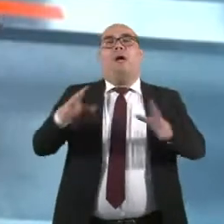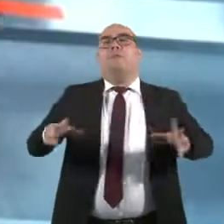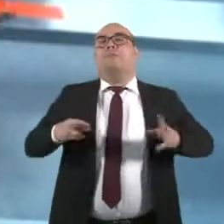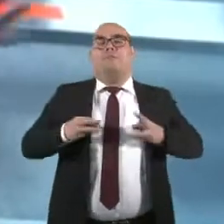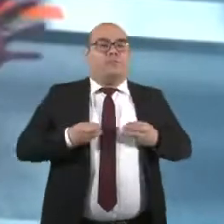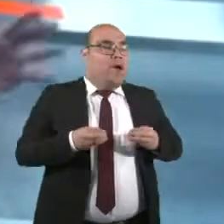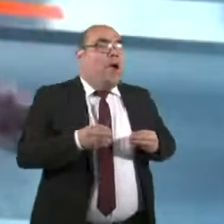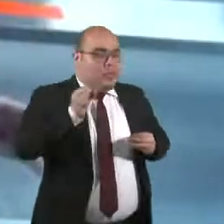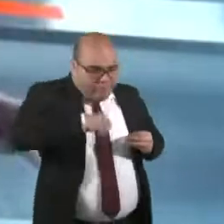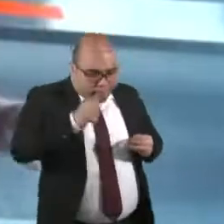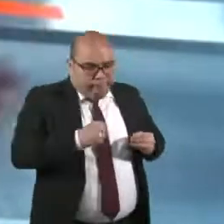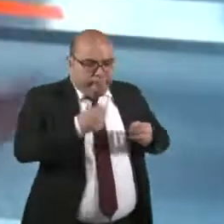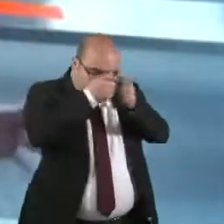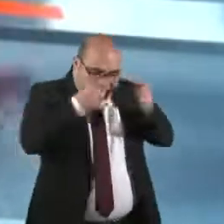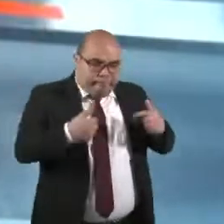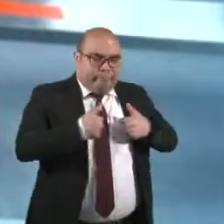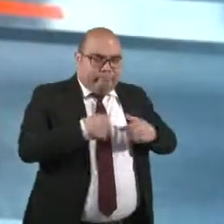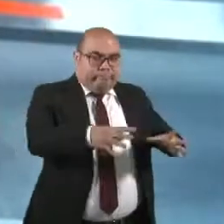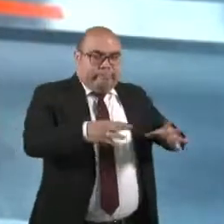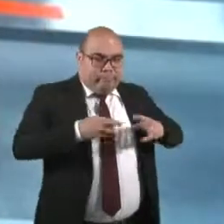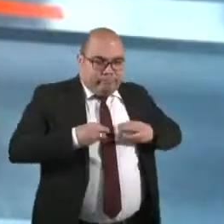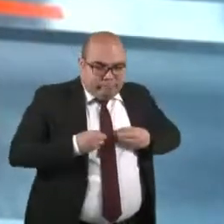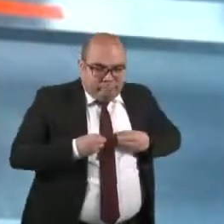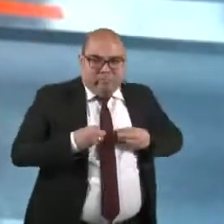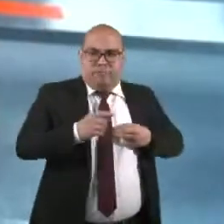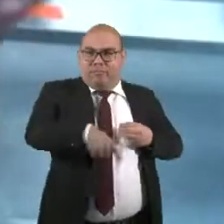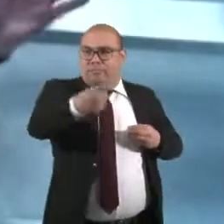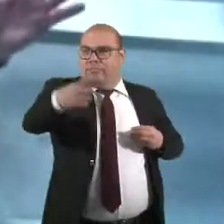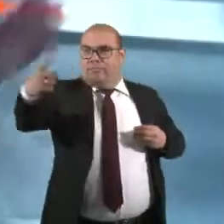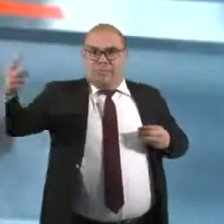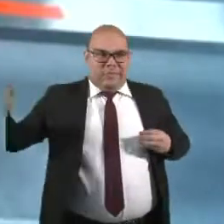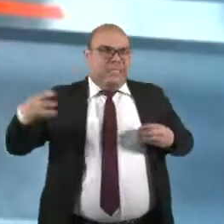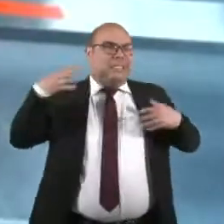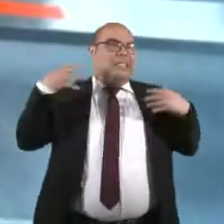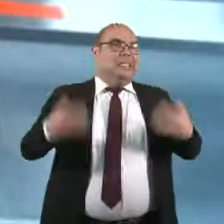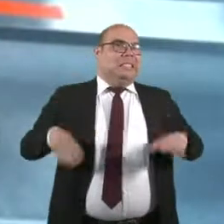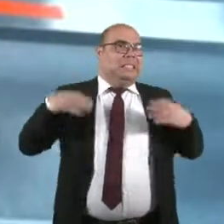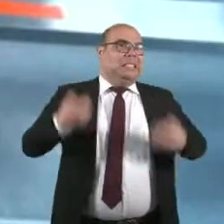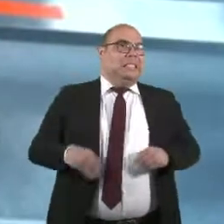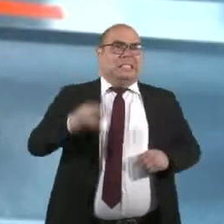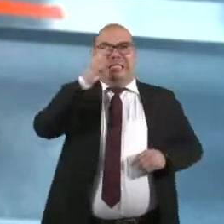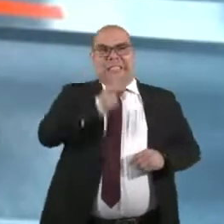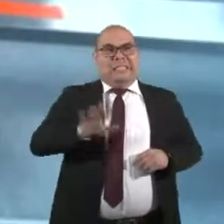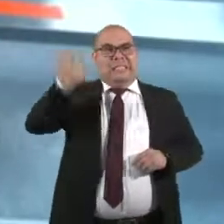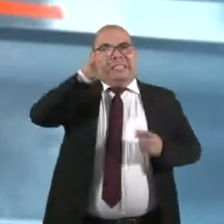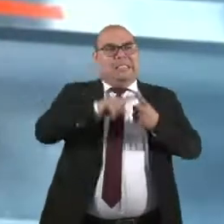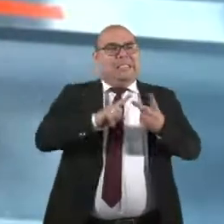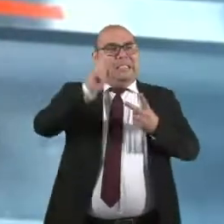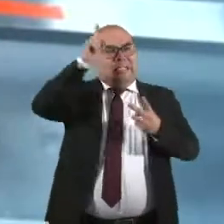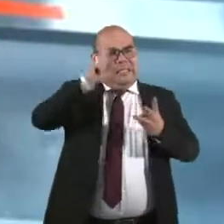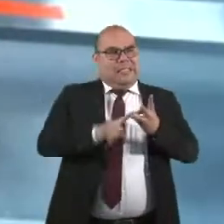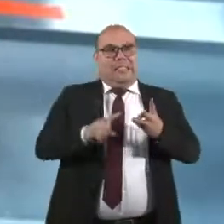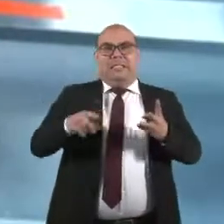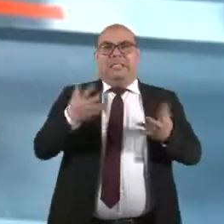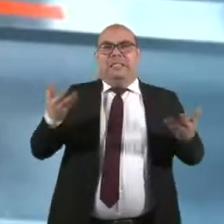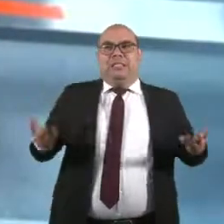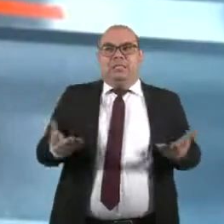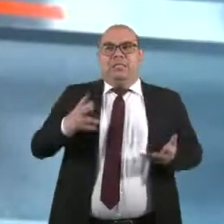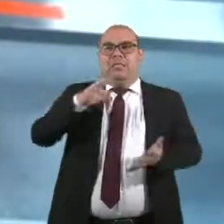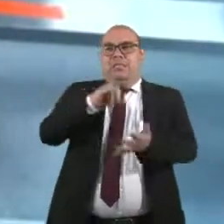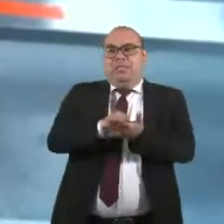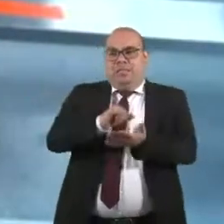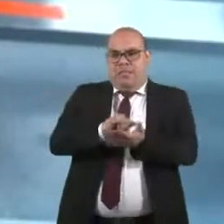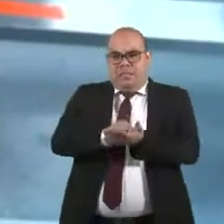consecuencias jurídicas, políticas, nacionales e internacionales inmensas. Entonces no hubo vento de franquicias. ¿Qué